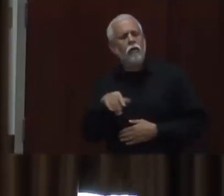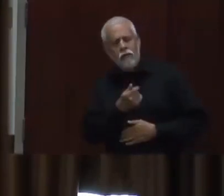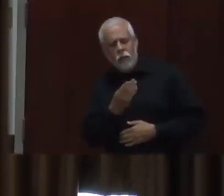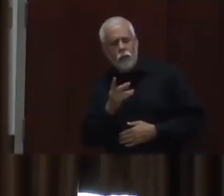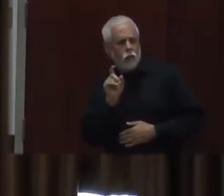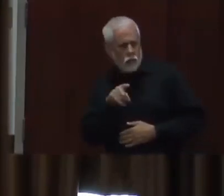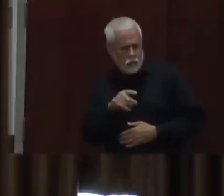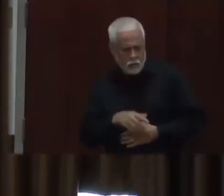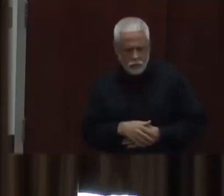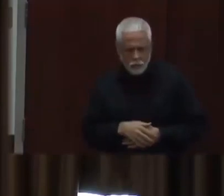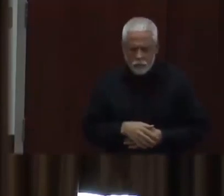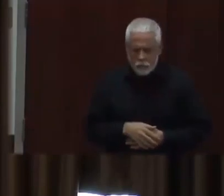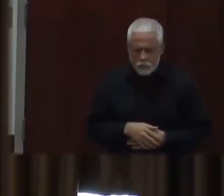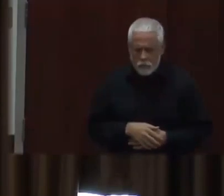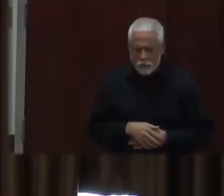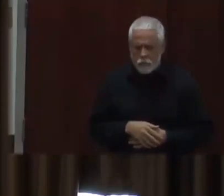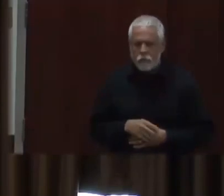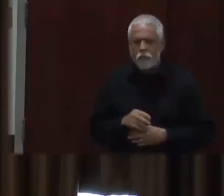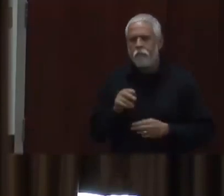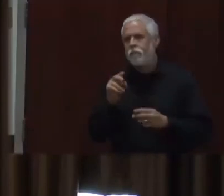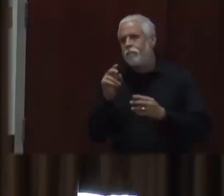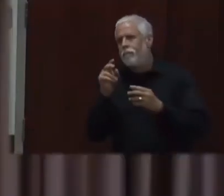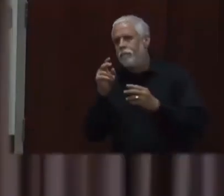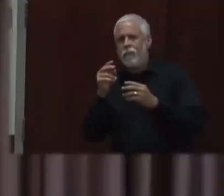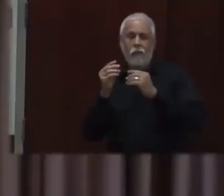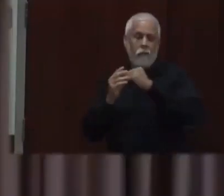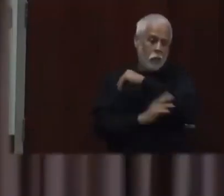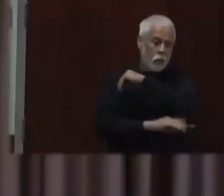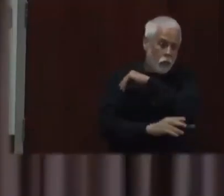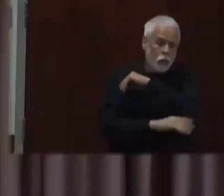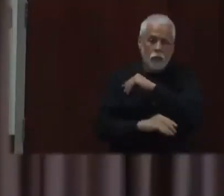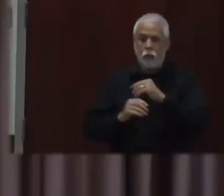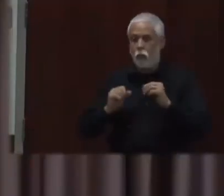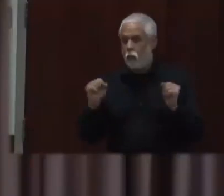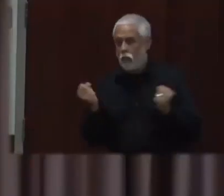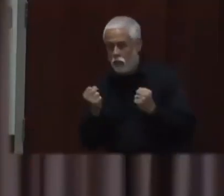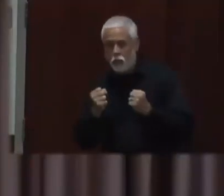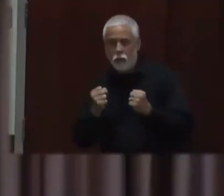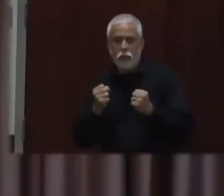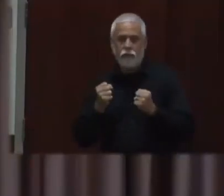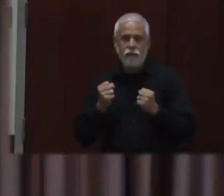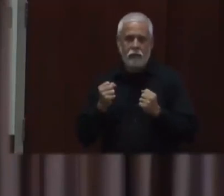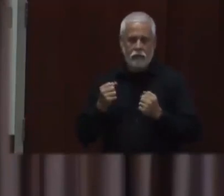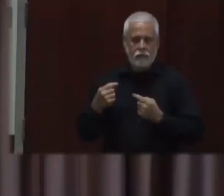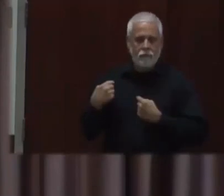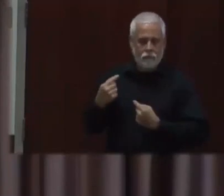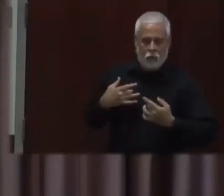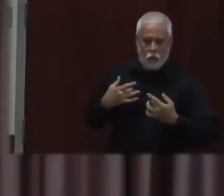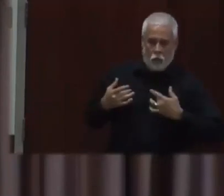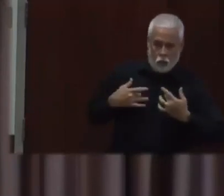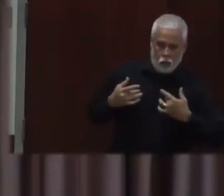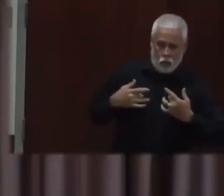incremento y las oportunidades. Y está pasando más que ahora. La gente está